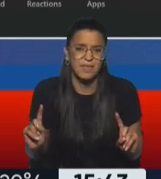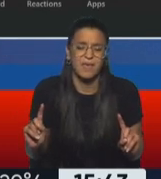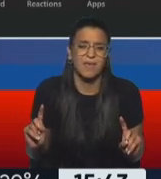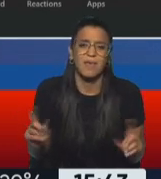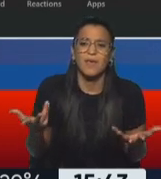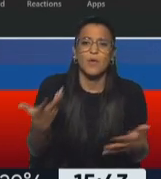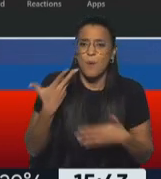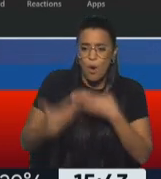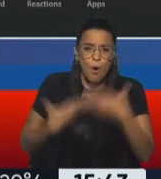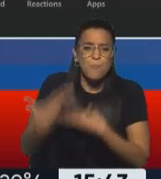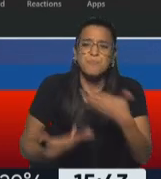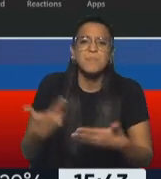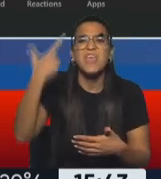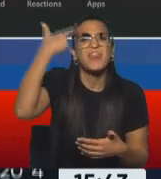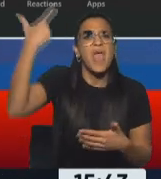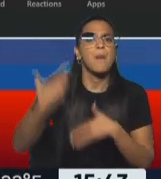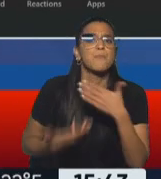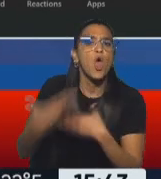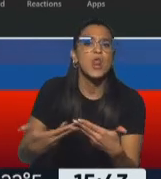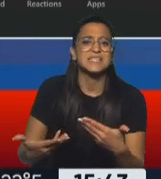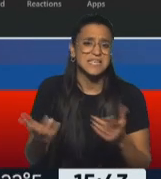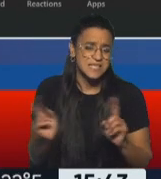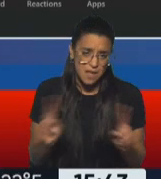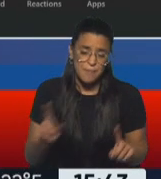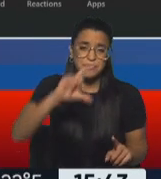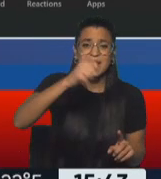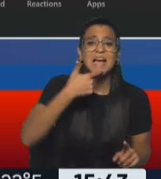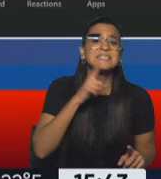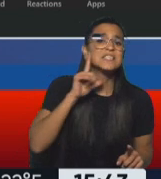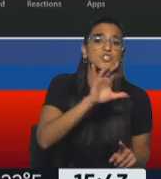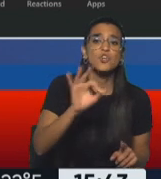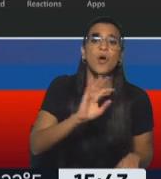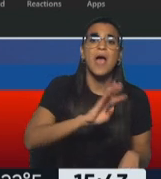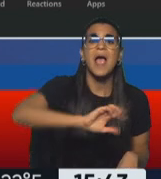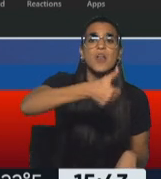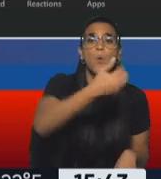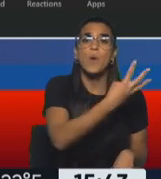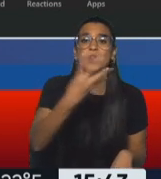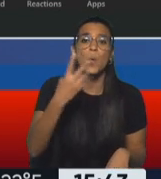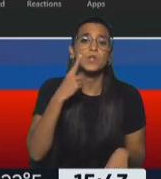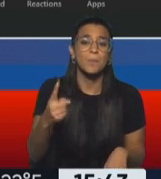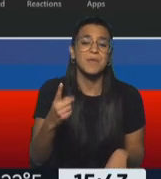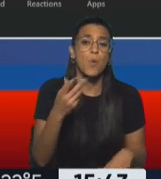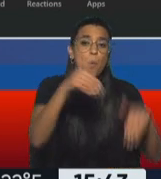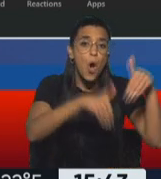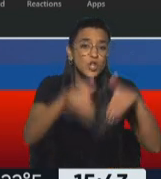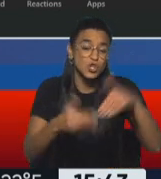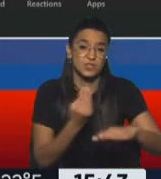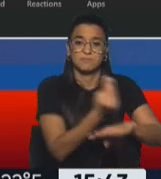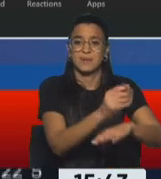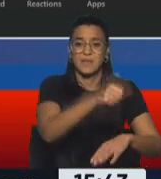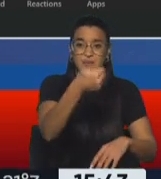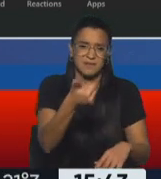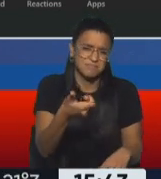progresistas, ¿no? O sea, no olvidemos que Pedro Castillo ganó por 44 mil votos, 44 mil votos no es